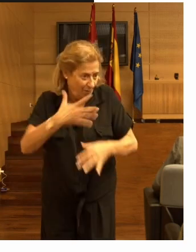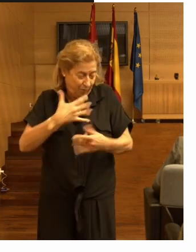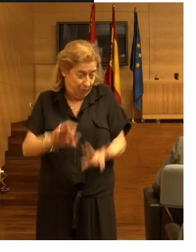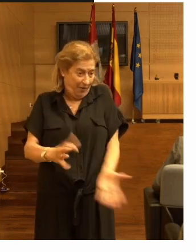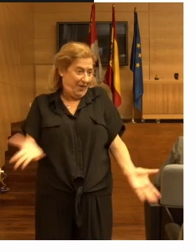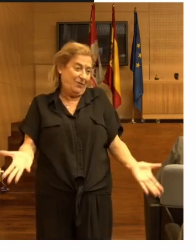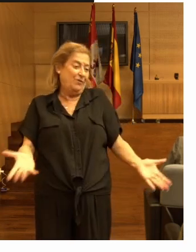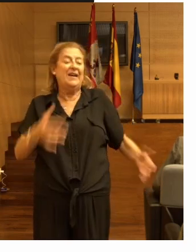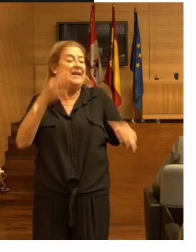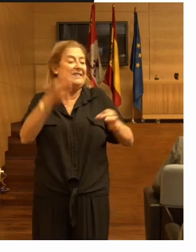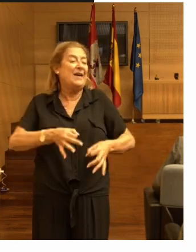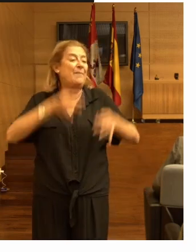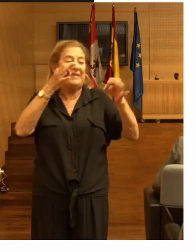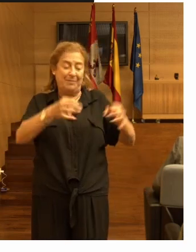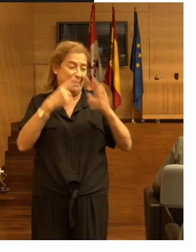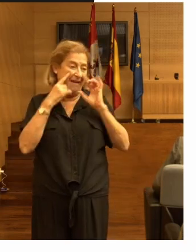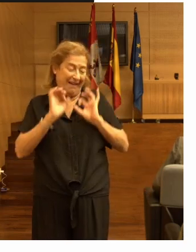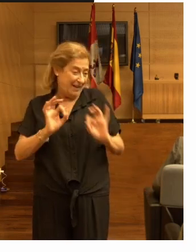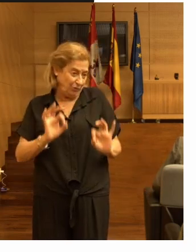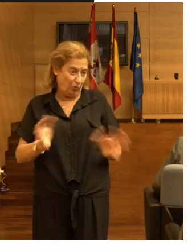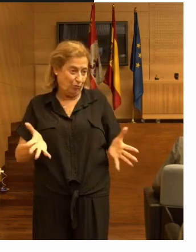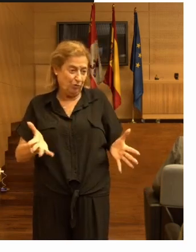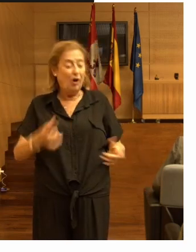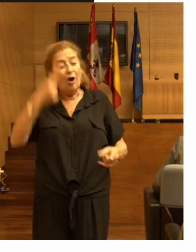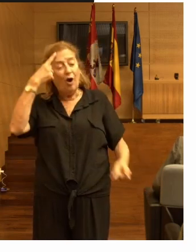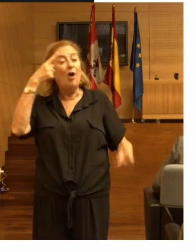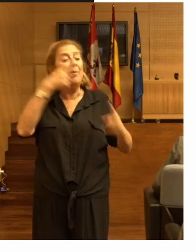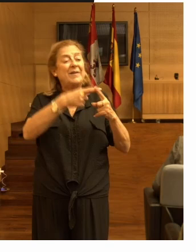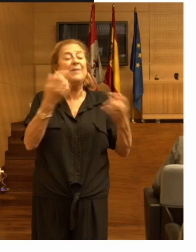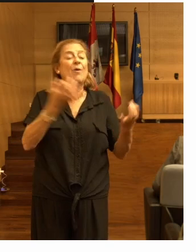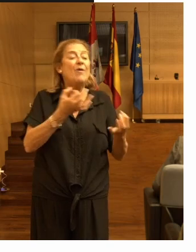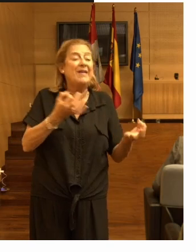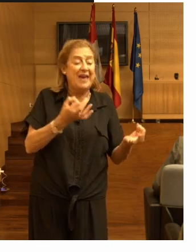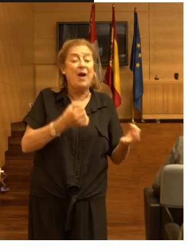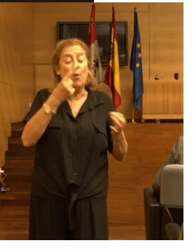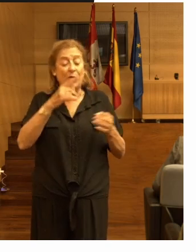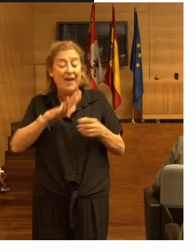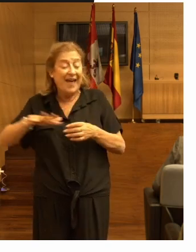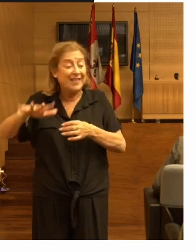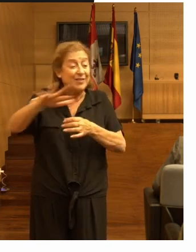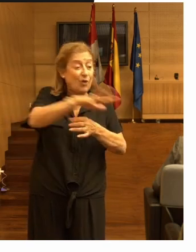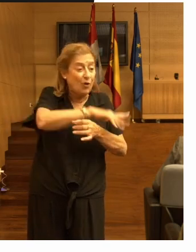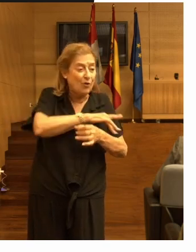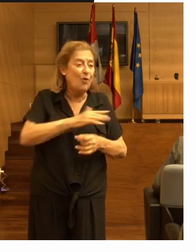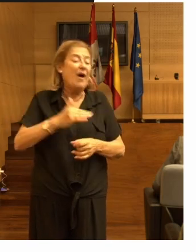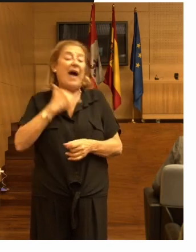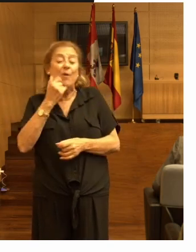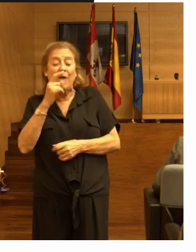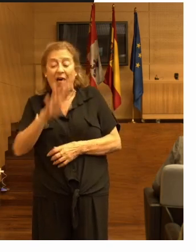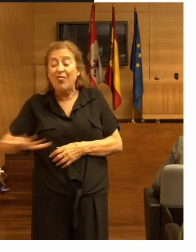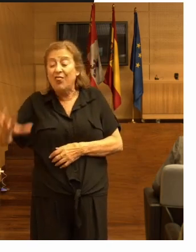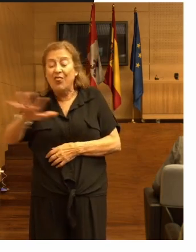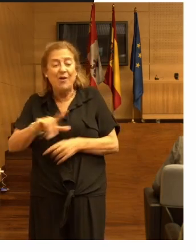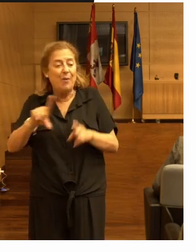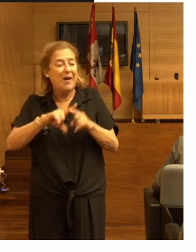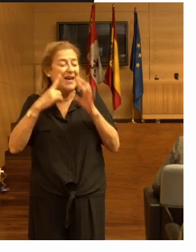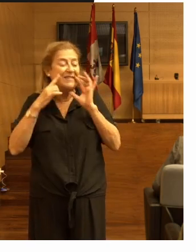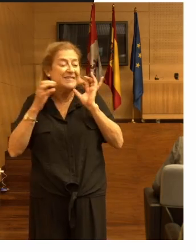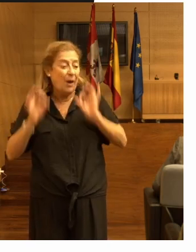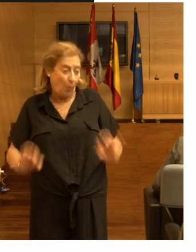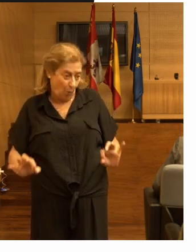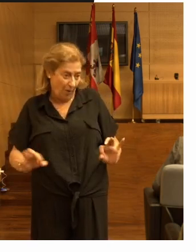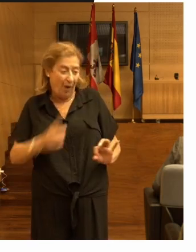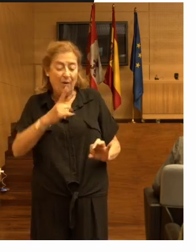riesgos el objetivo es que en un entorno dado haya como una zona segura una zona